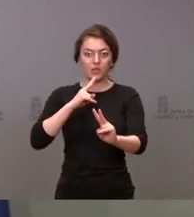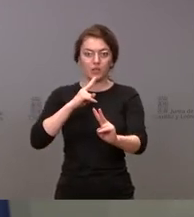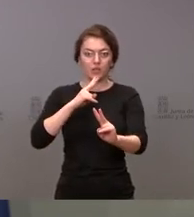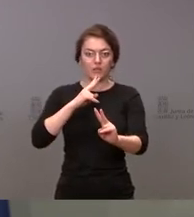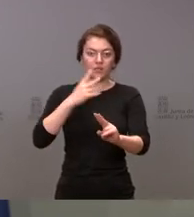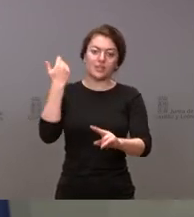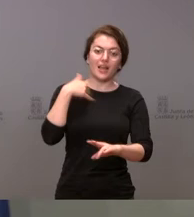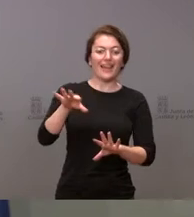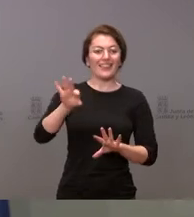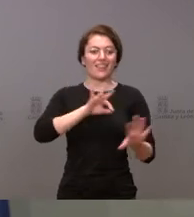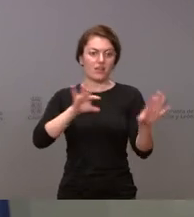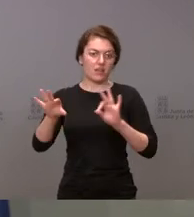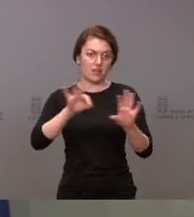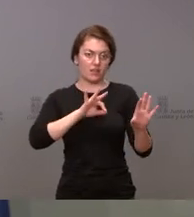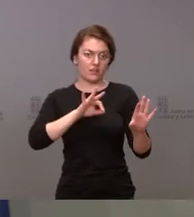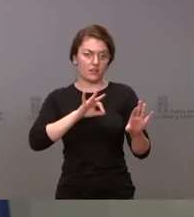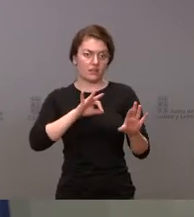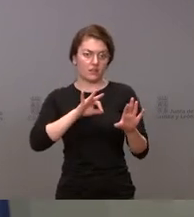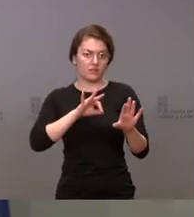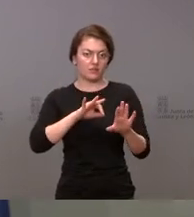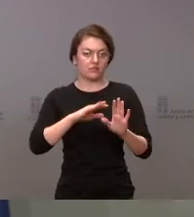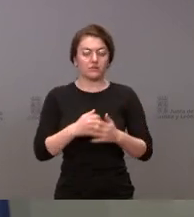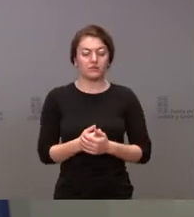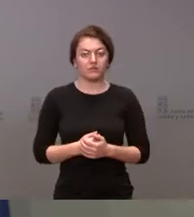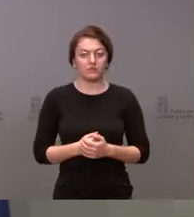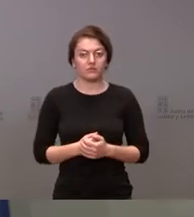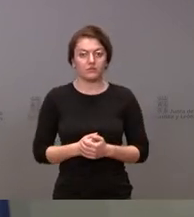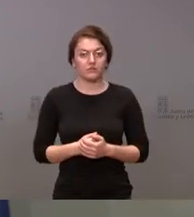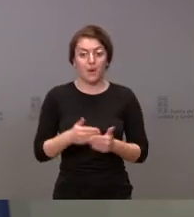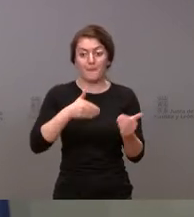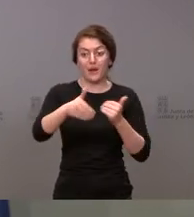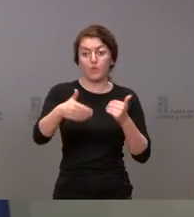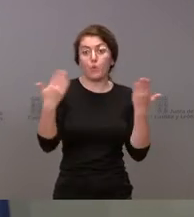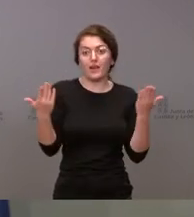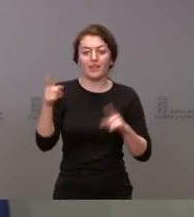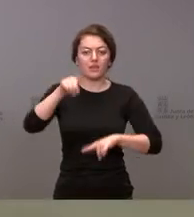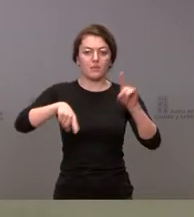actuaríamos en consecuencia en el sentido que se nos determine el plazo, el que tarde al responder el Gobierno.